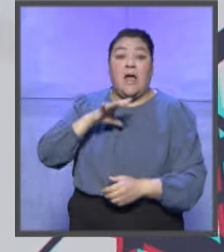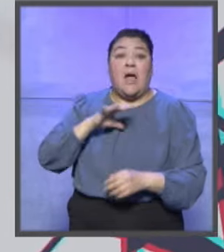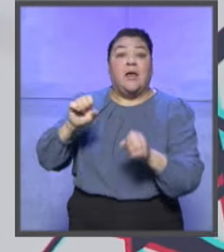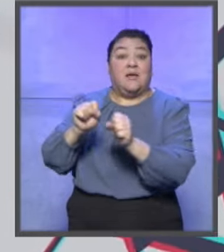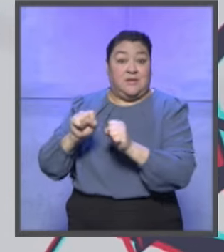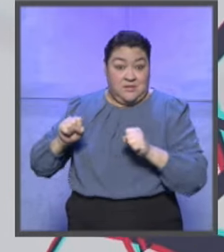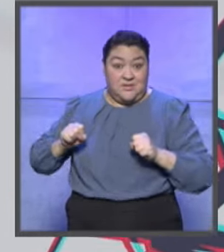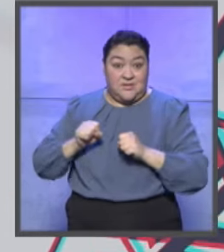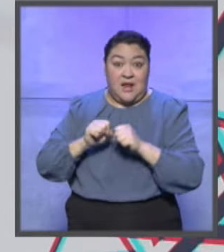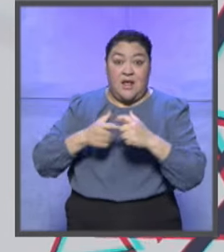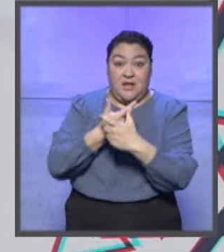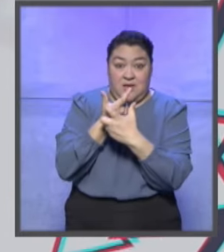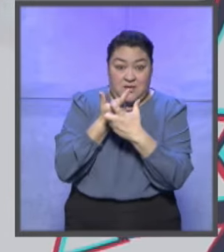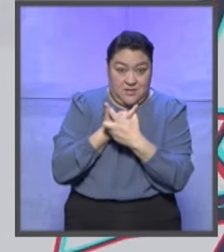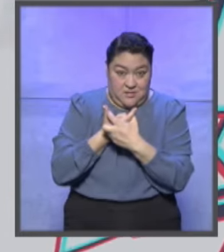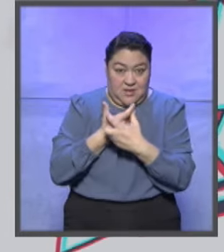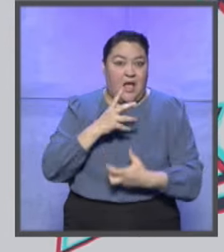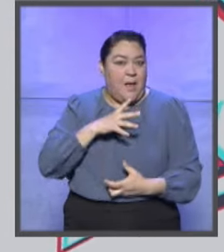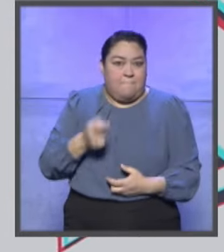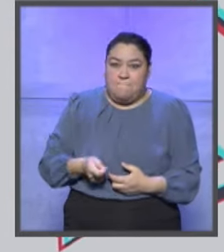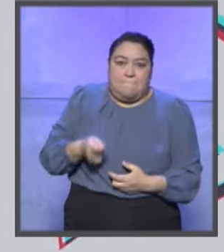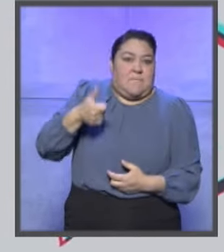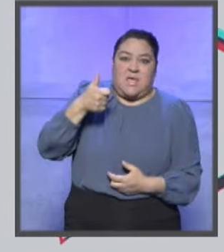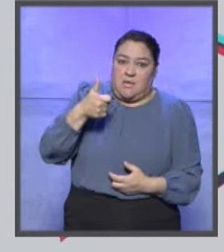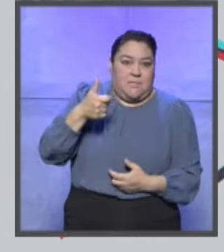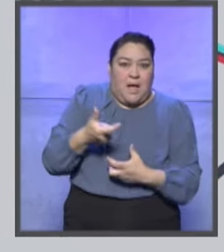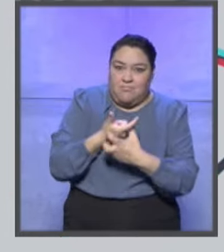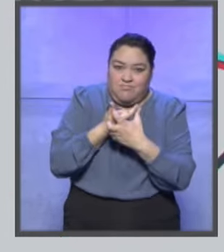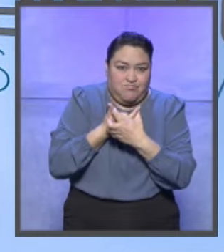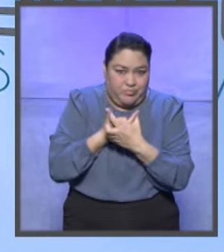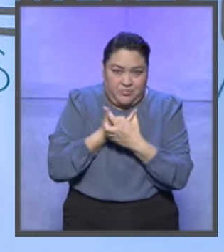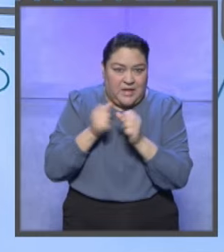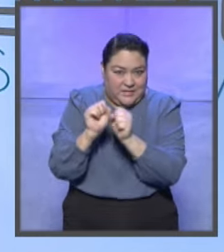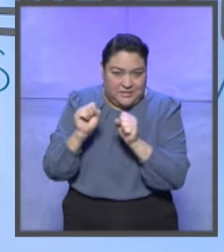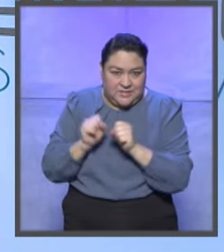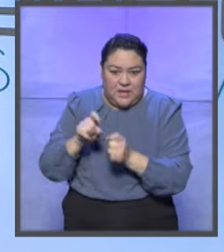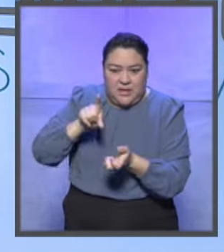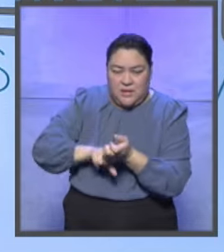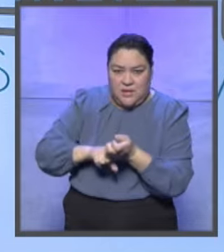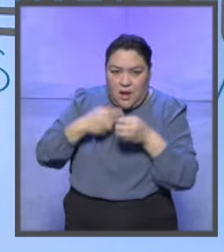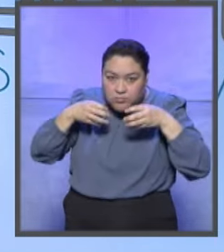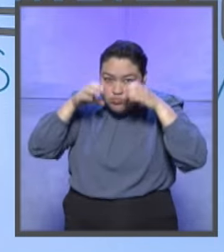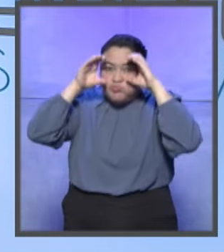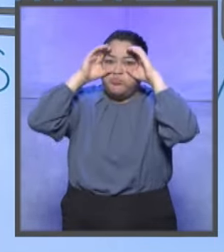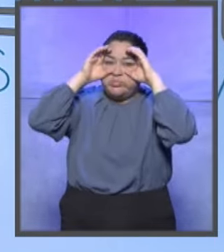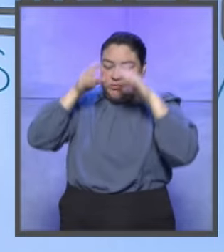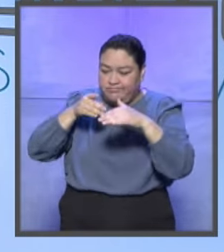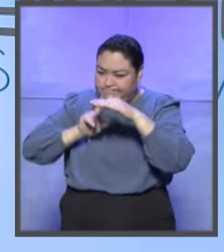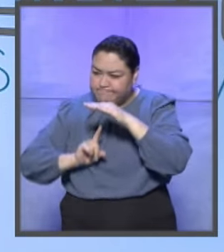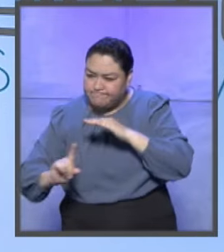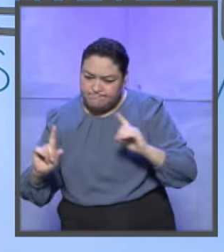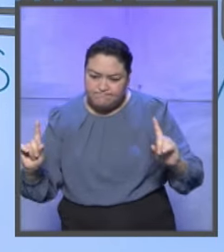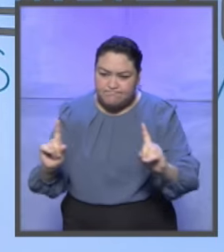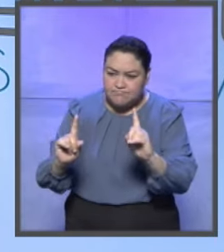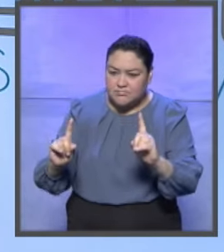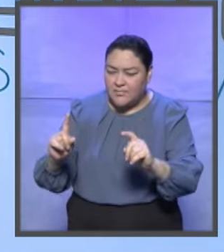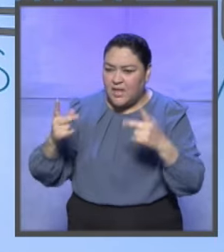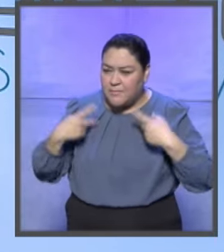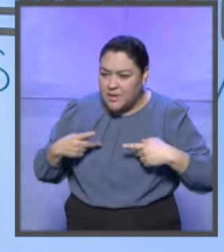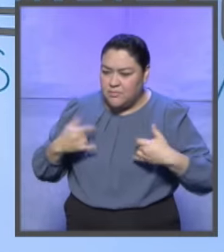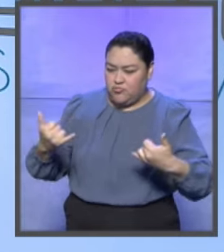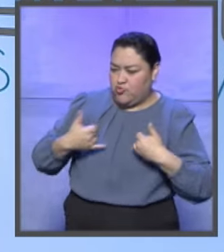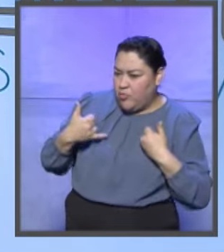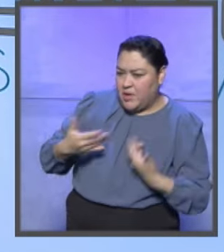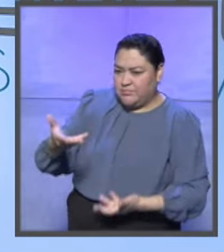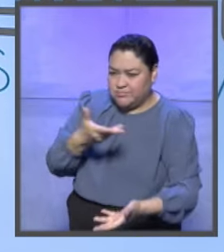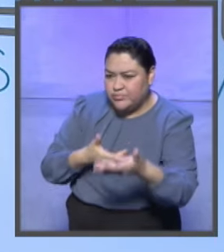una sala metaversal, que es el primer tribunal en México, con una sala así, de ese tipo, en donde hacemos inmersión para hacer, digamos, de alguna manera acercamiento